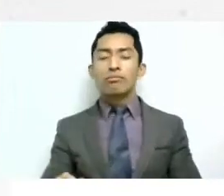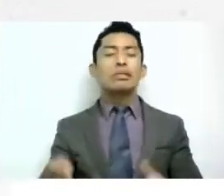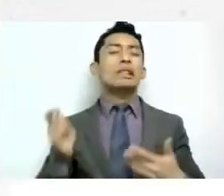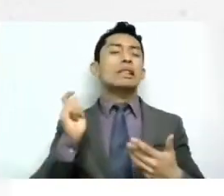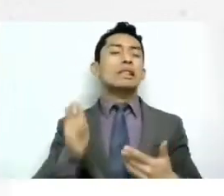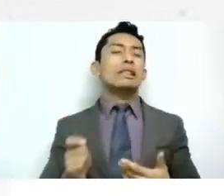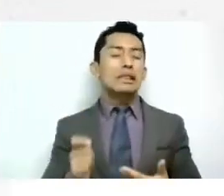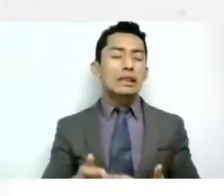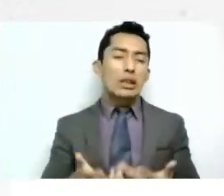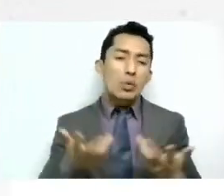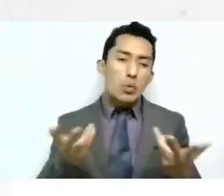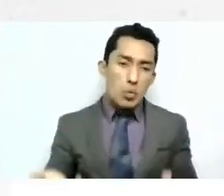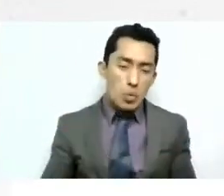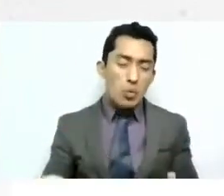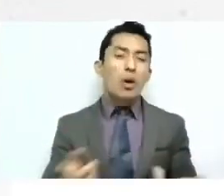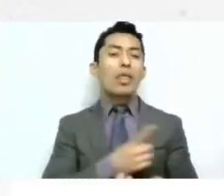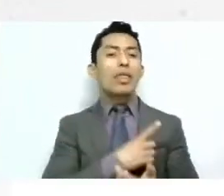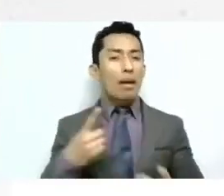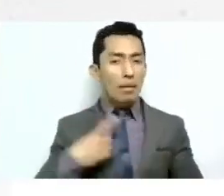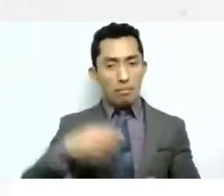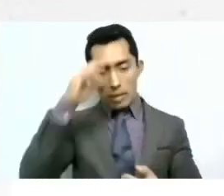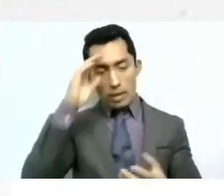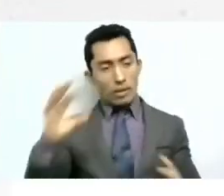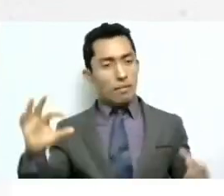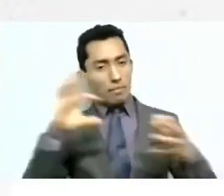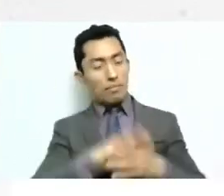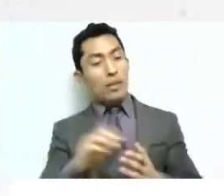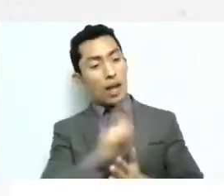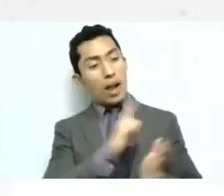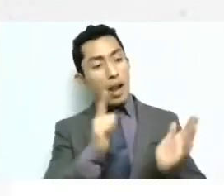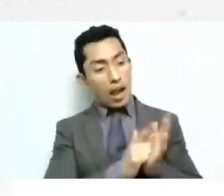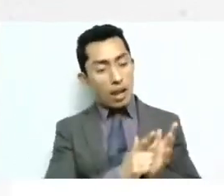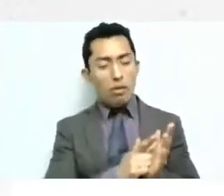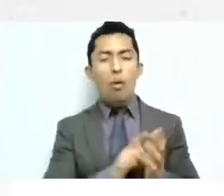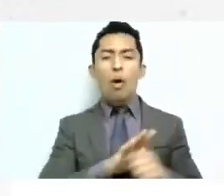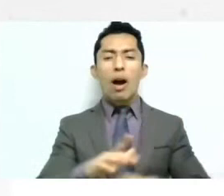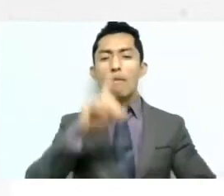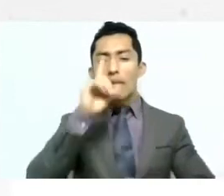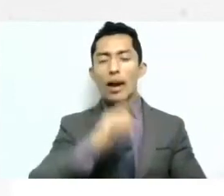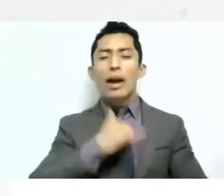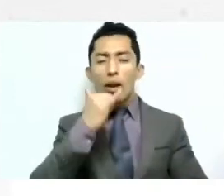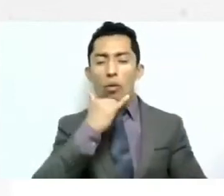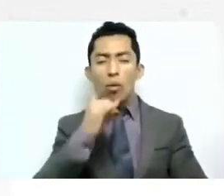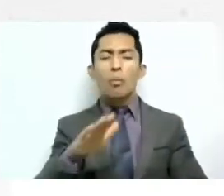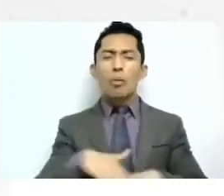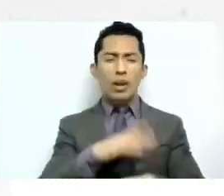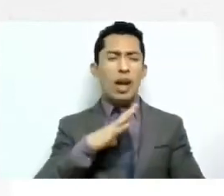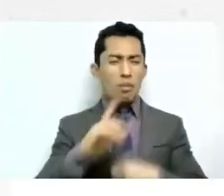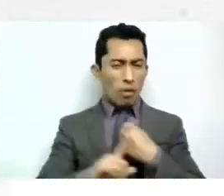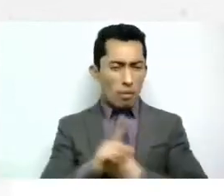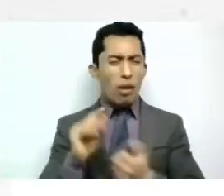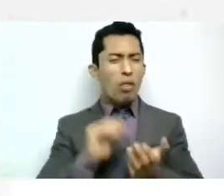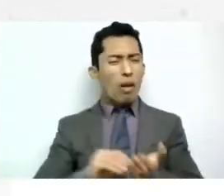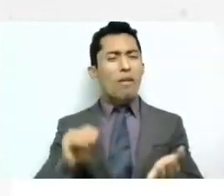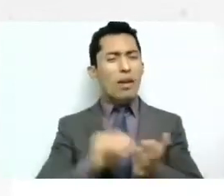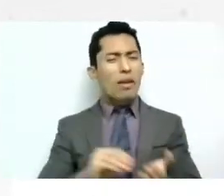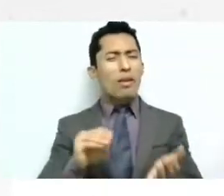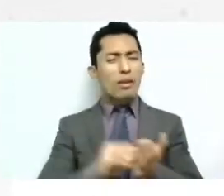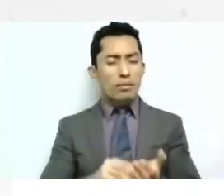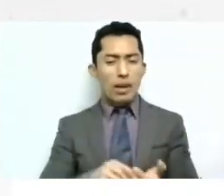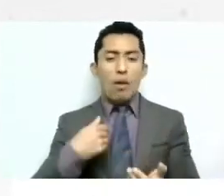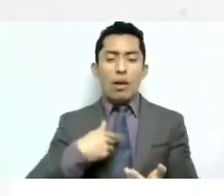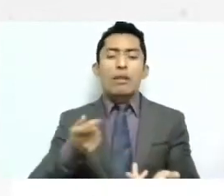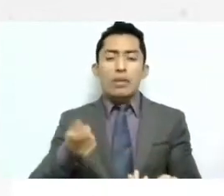punto en el cual tenemos que reflexionar qué es lo que nos está fallando y qué es lo que debemos de hacer